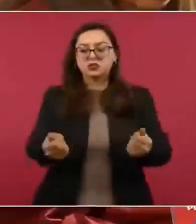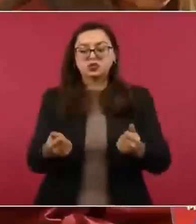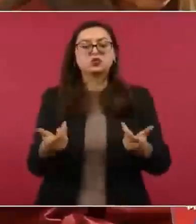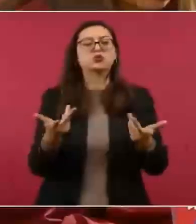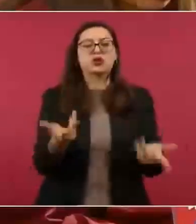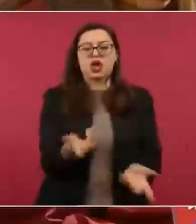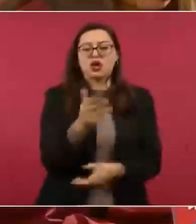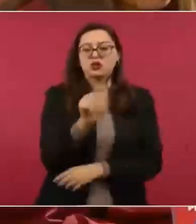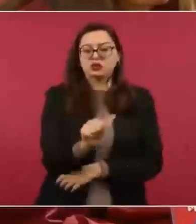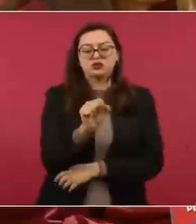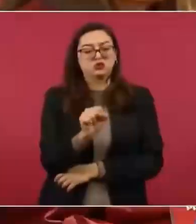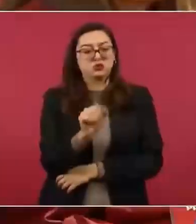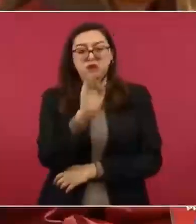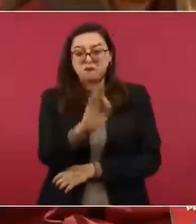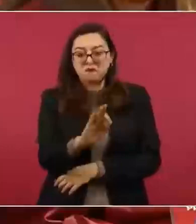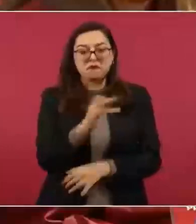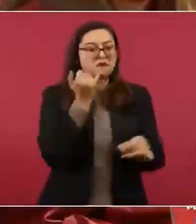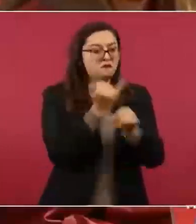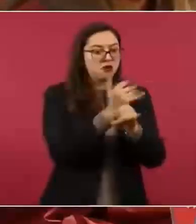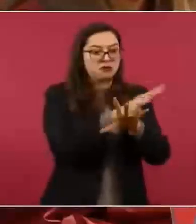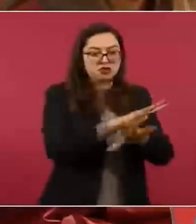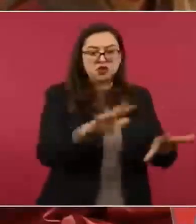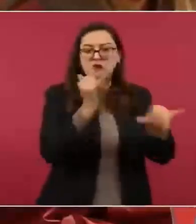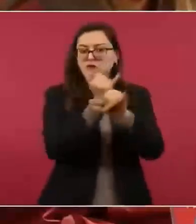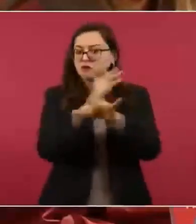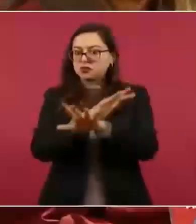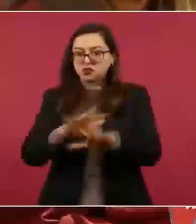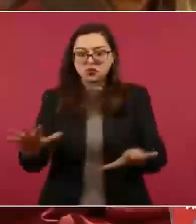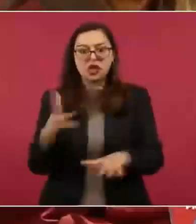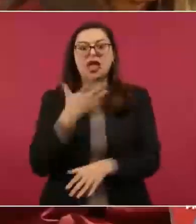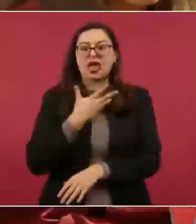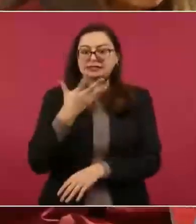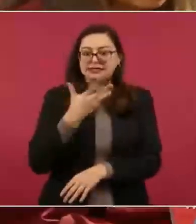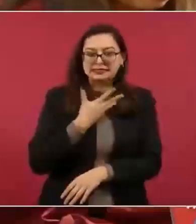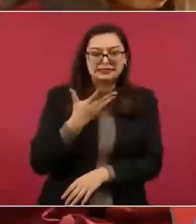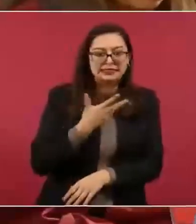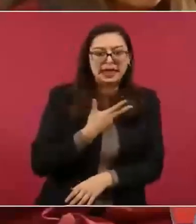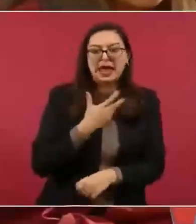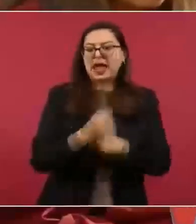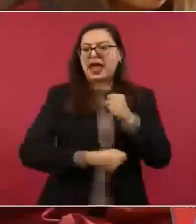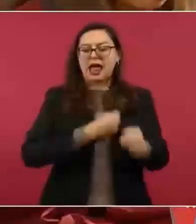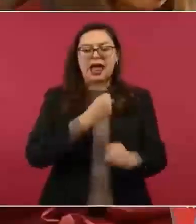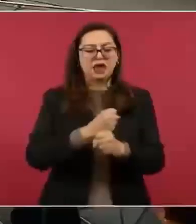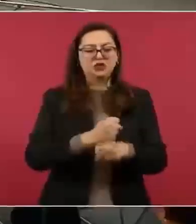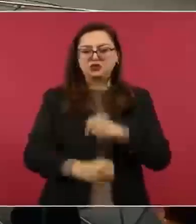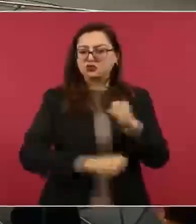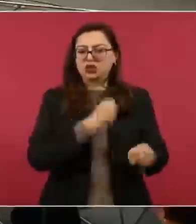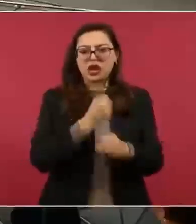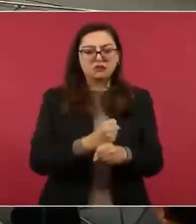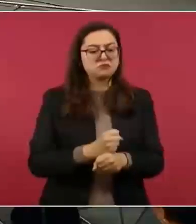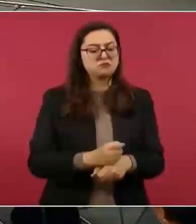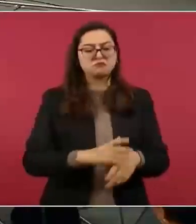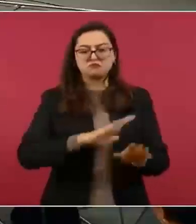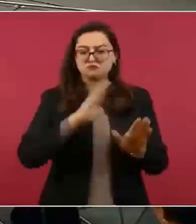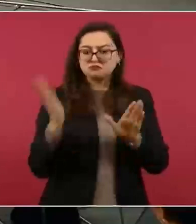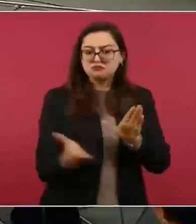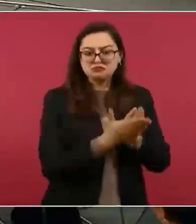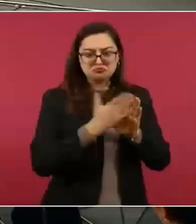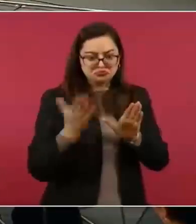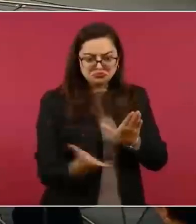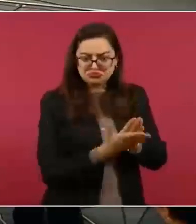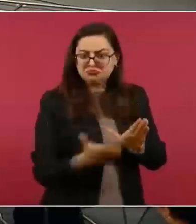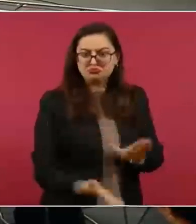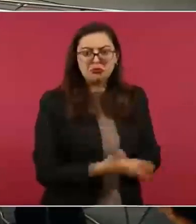Auditoría Superior de la Federación tiene muchos años haciendo la auditoría al gobierno federal, tiene exigiendo reglas de operación.